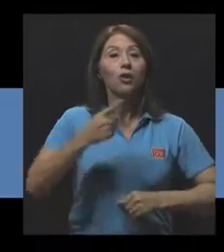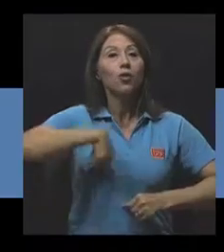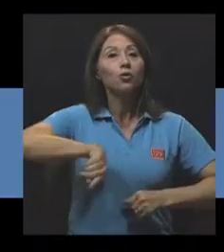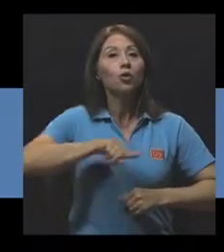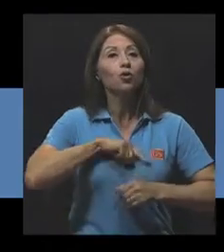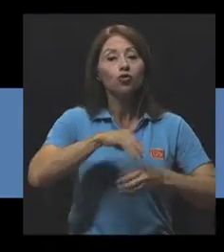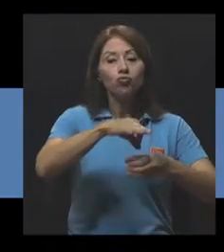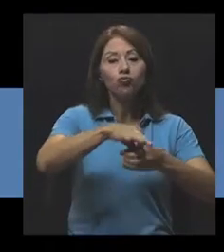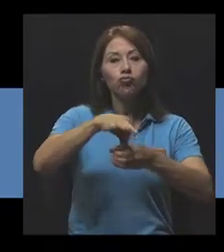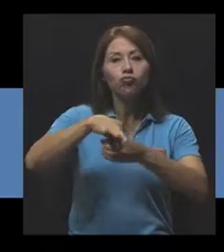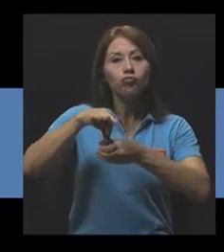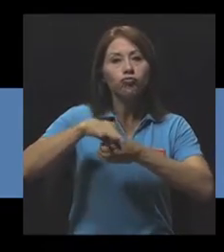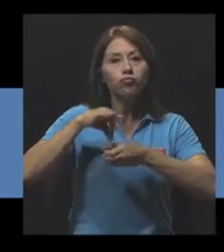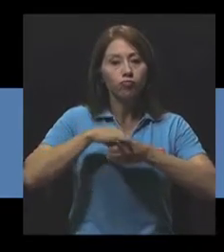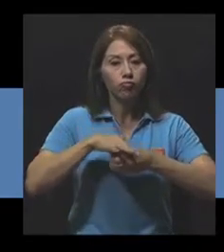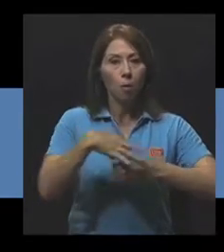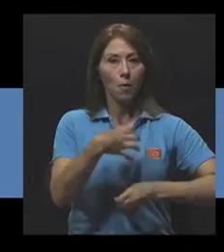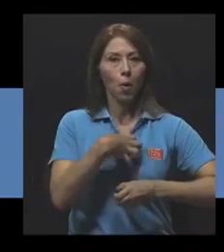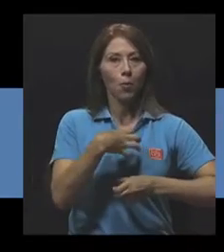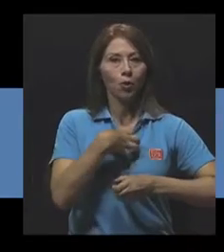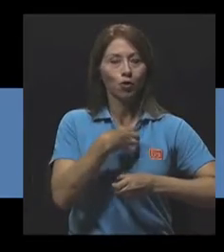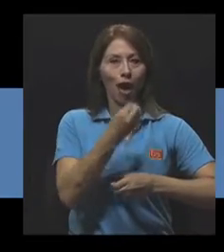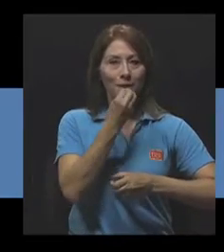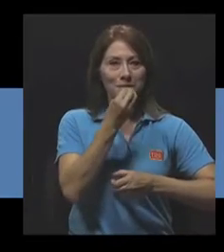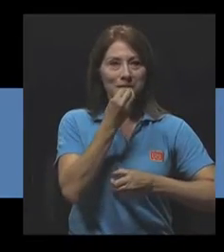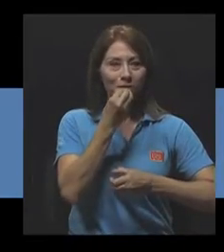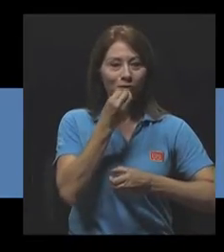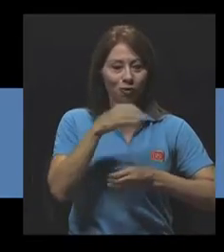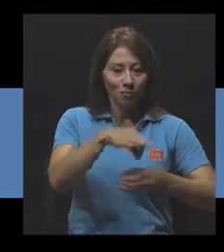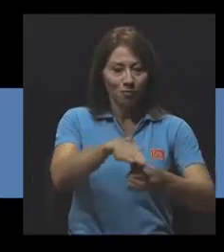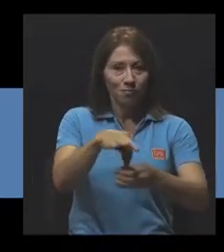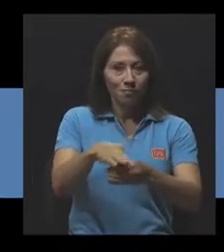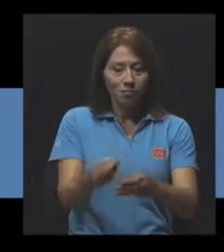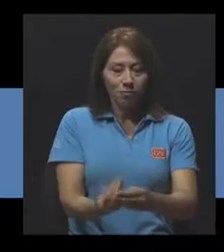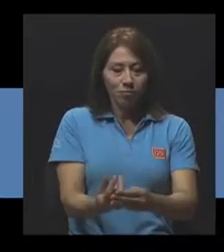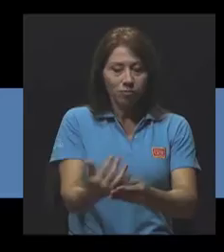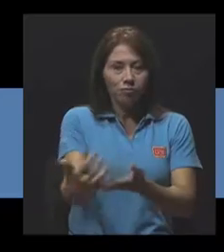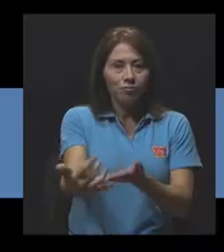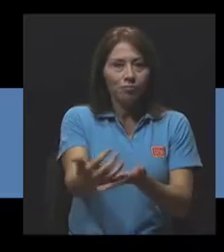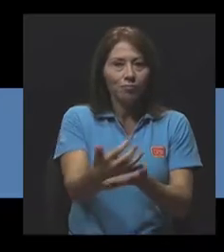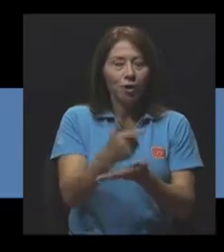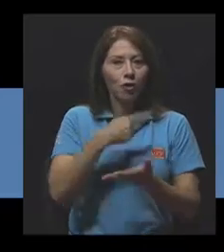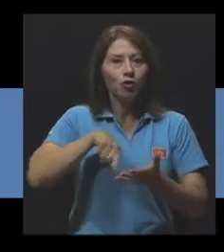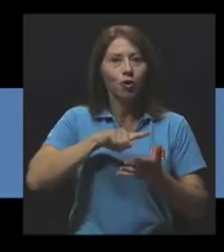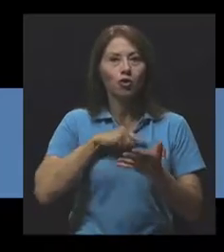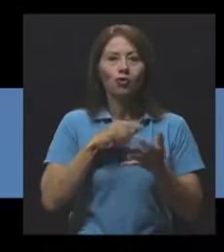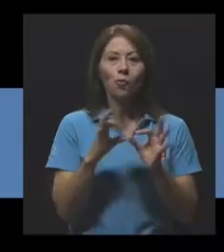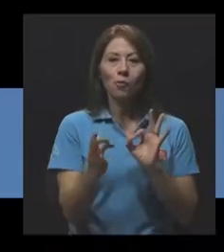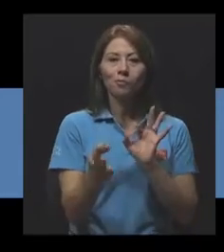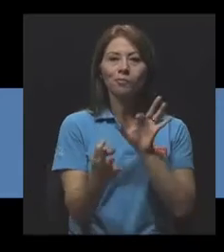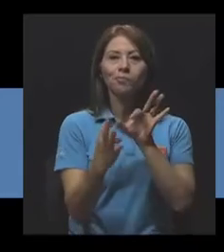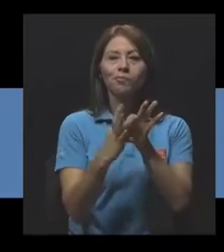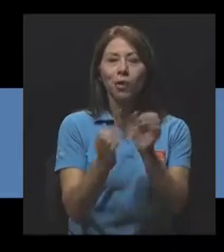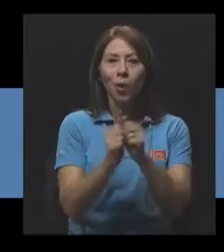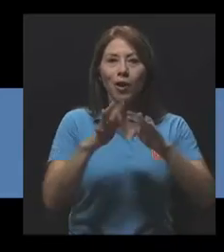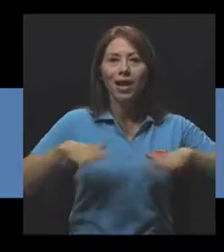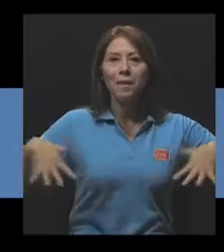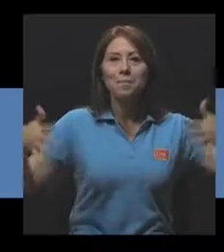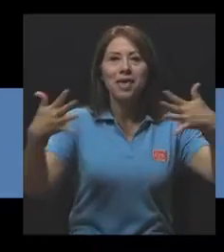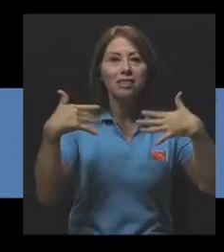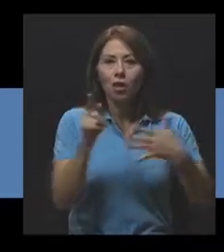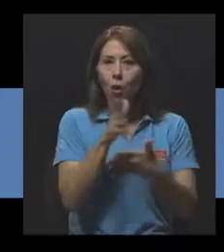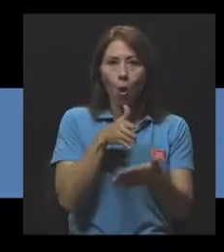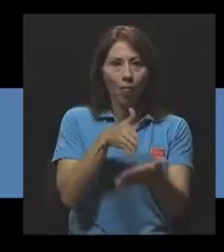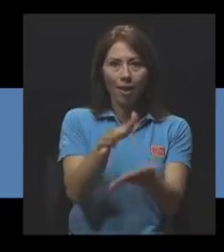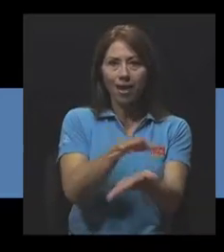Producimos nuestros propios alimentos de una manera amigable con el ambiente, sin dañar el ambiente, sino al